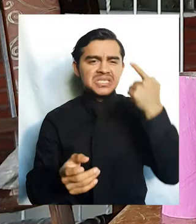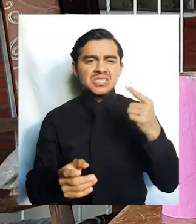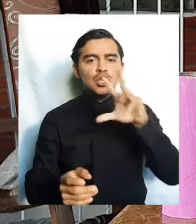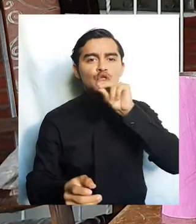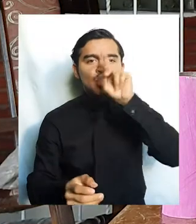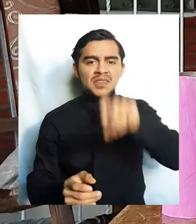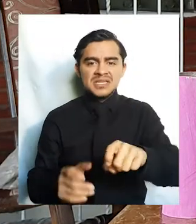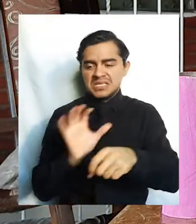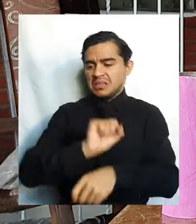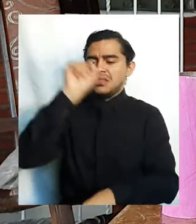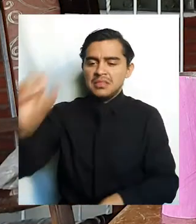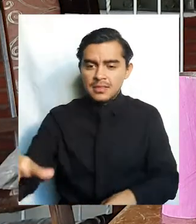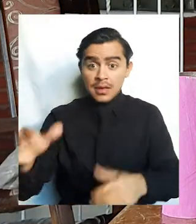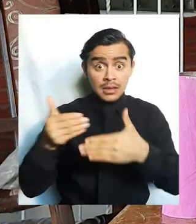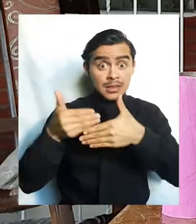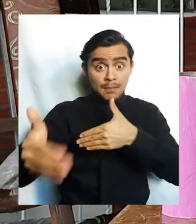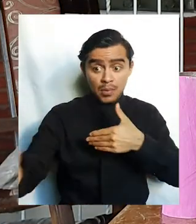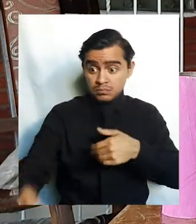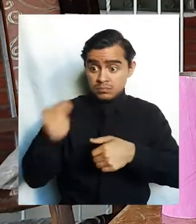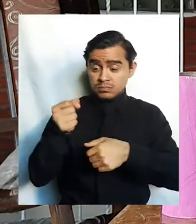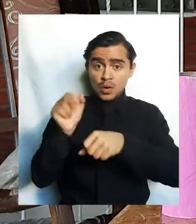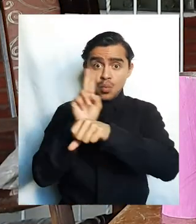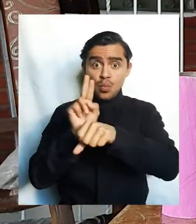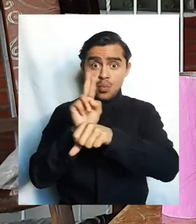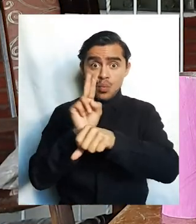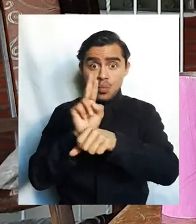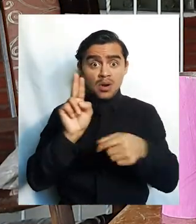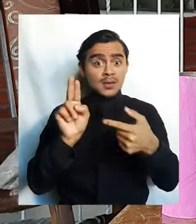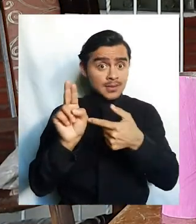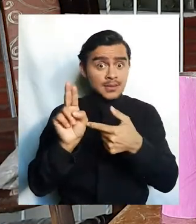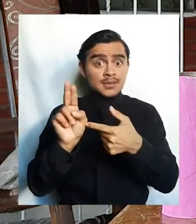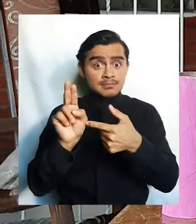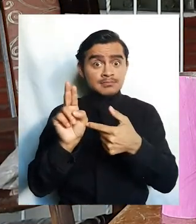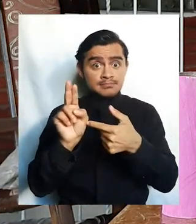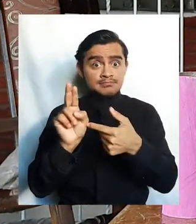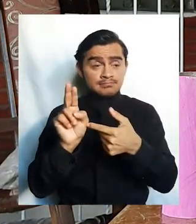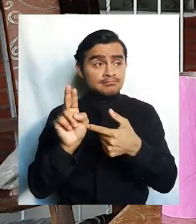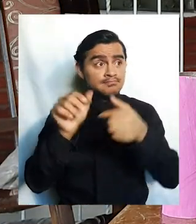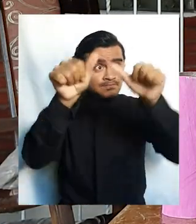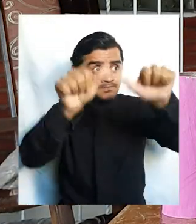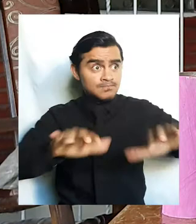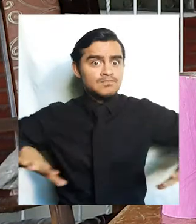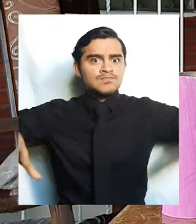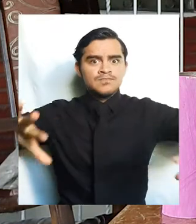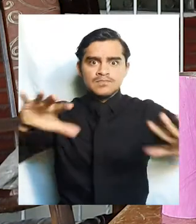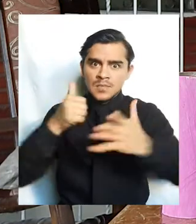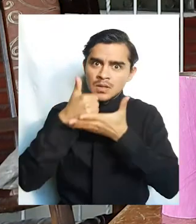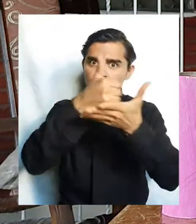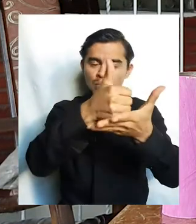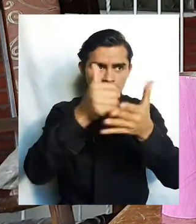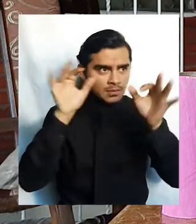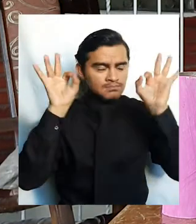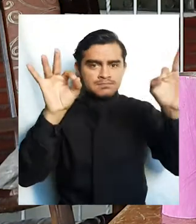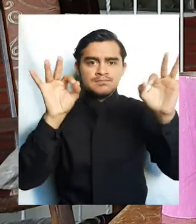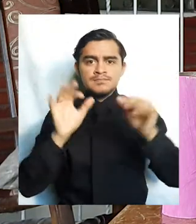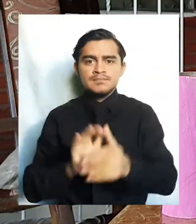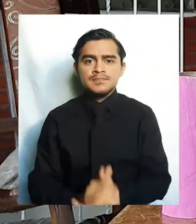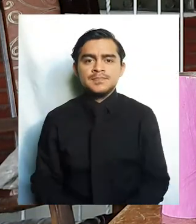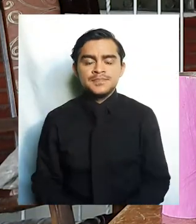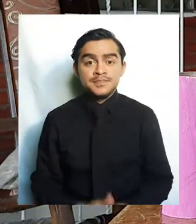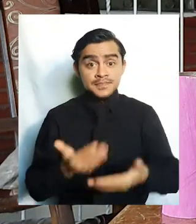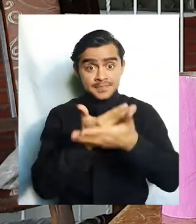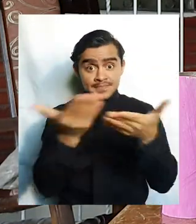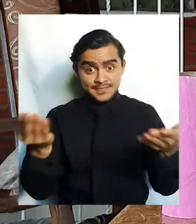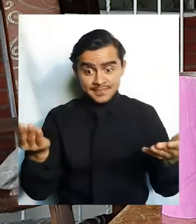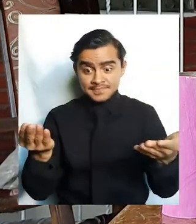una utilidad y así nosotros estamos colaborando a mantener en mejores condiciones nuestro medio ambiente. Ahora voy a